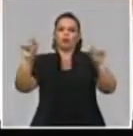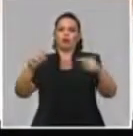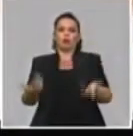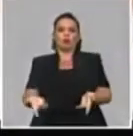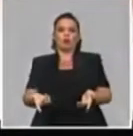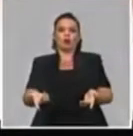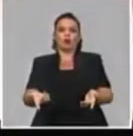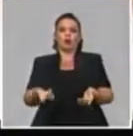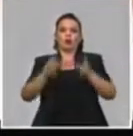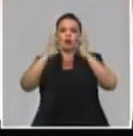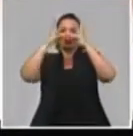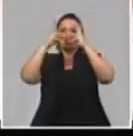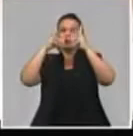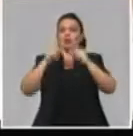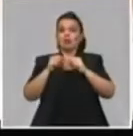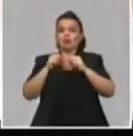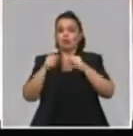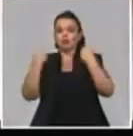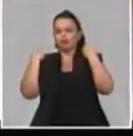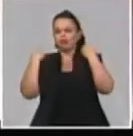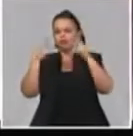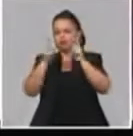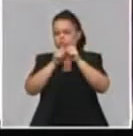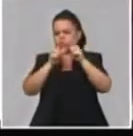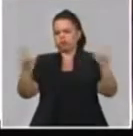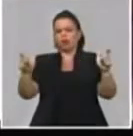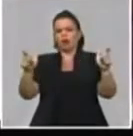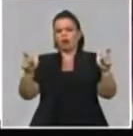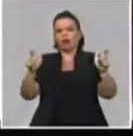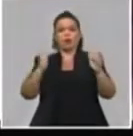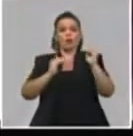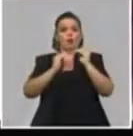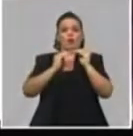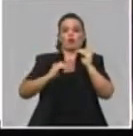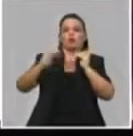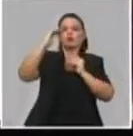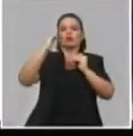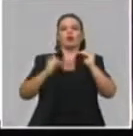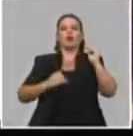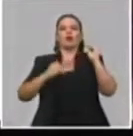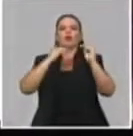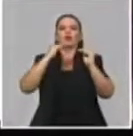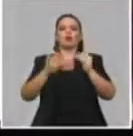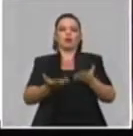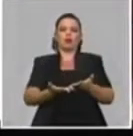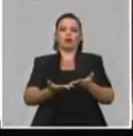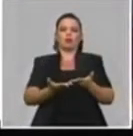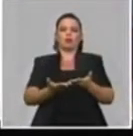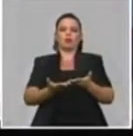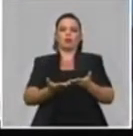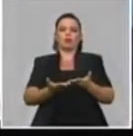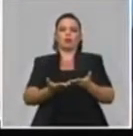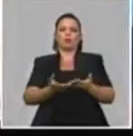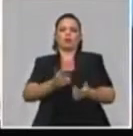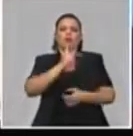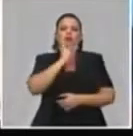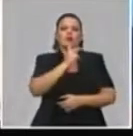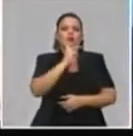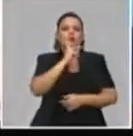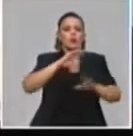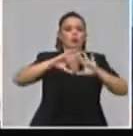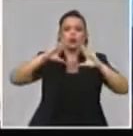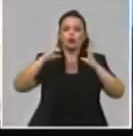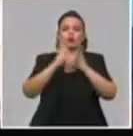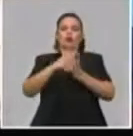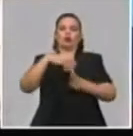ha sido sustancial, ha sobrepasado realmente la capacidad de operaciones comerciales y logísticas con que contaba la